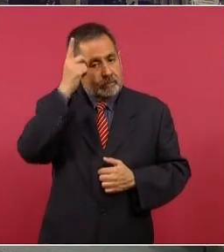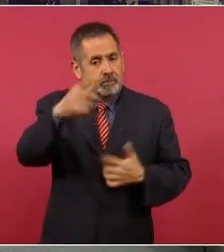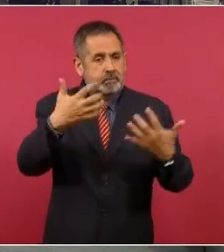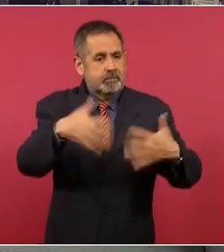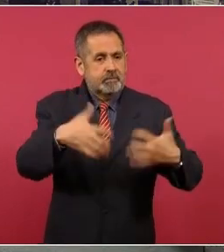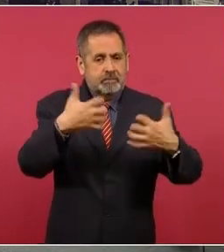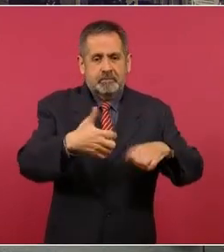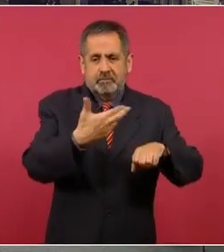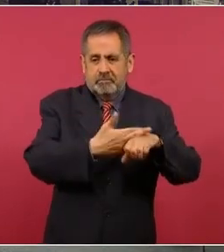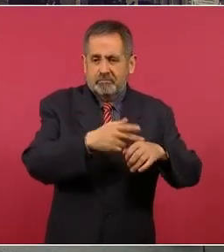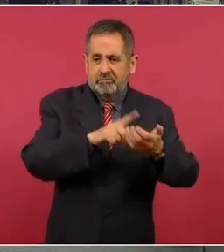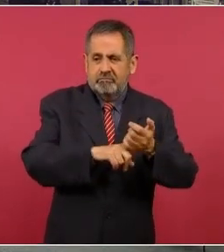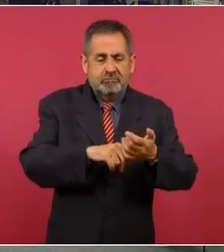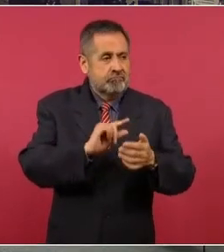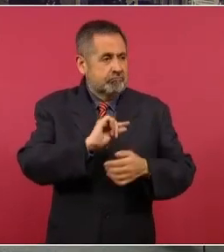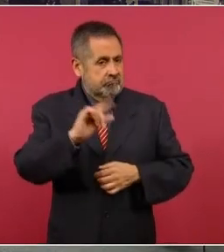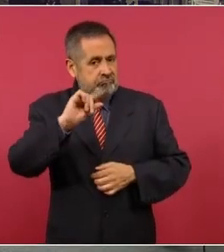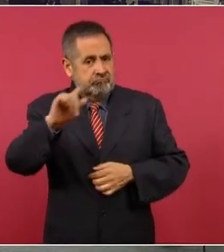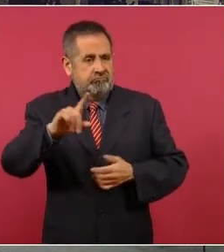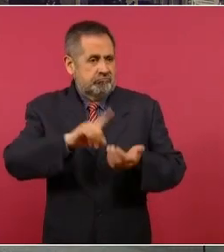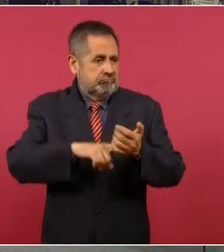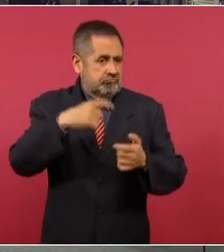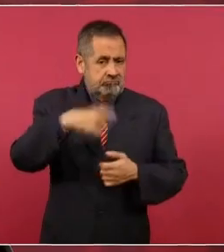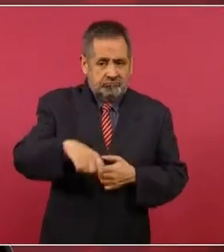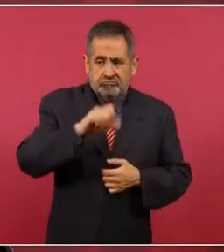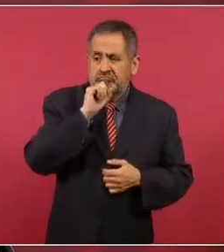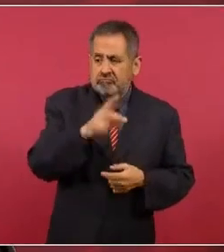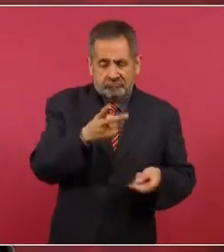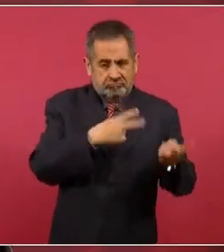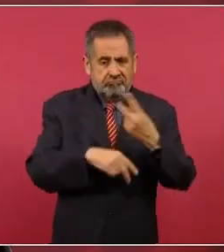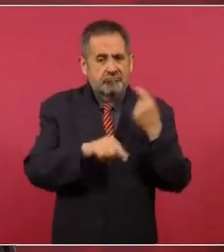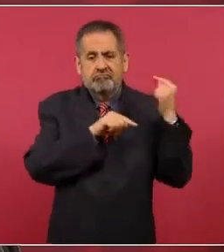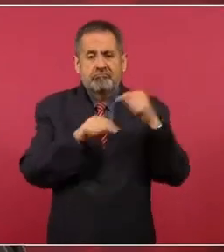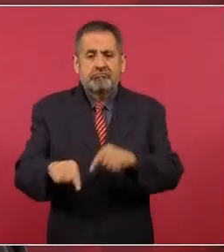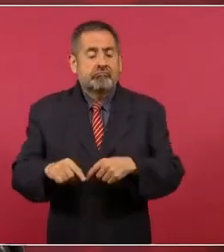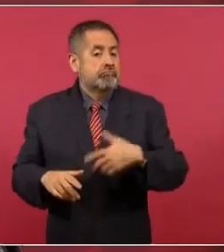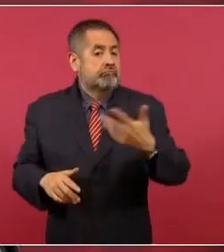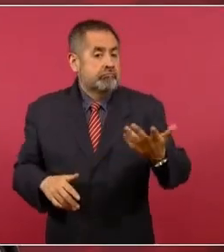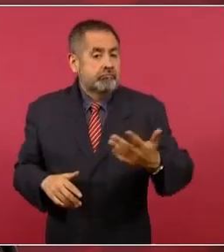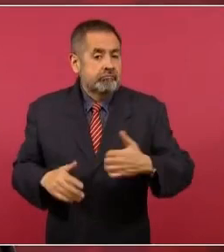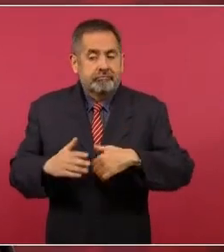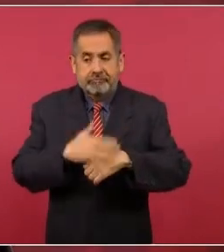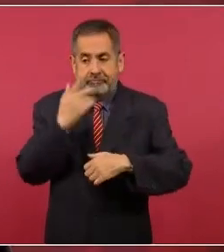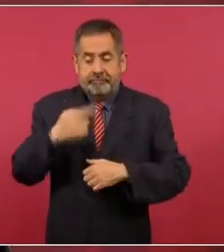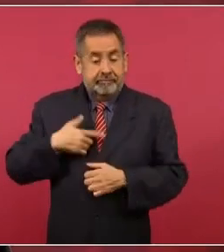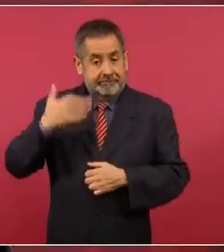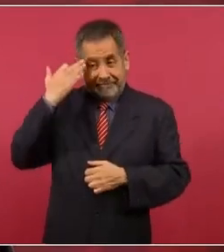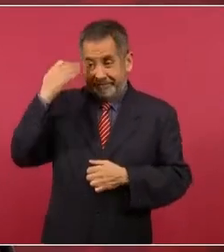financieros, porque en el tiempo que llevamos